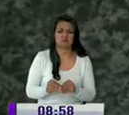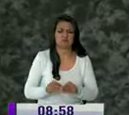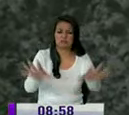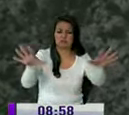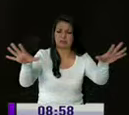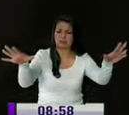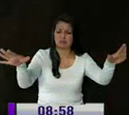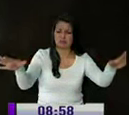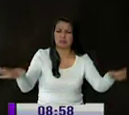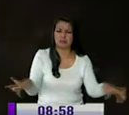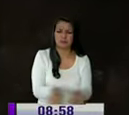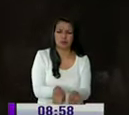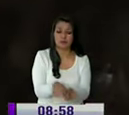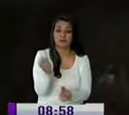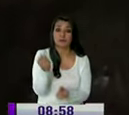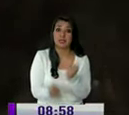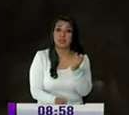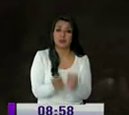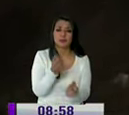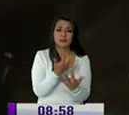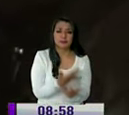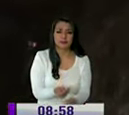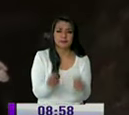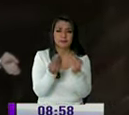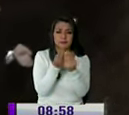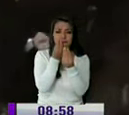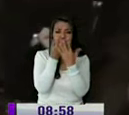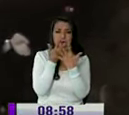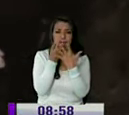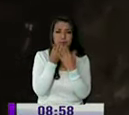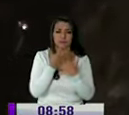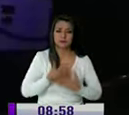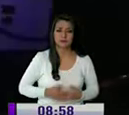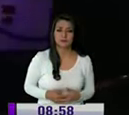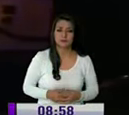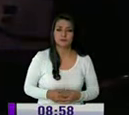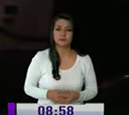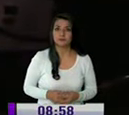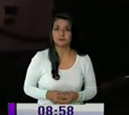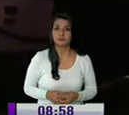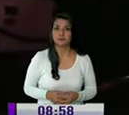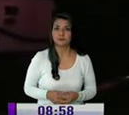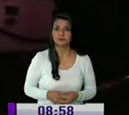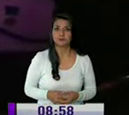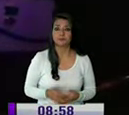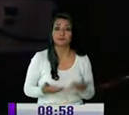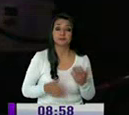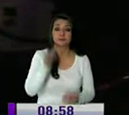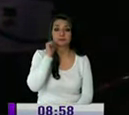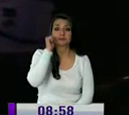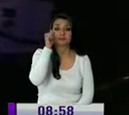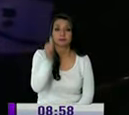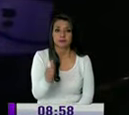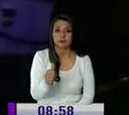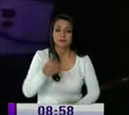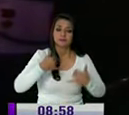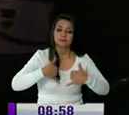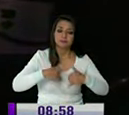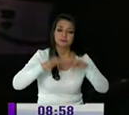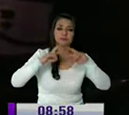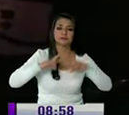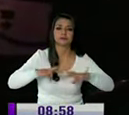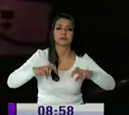vehículo se espera mayor información en las próximas horas considero que el día de mañana continuaremos con todas las